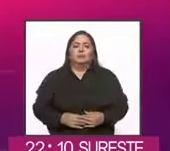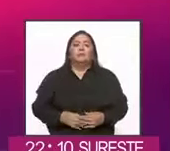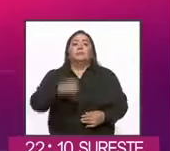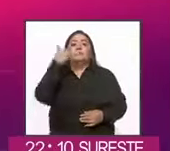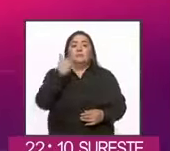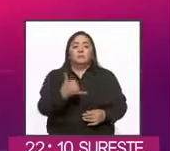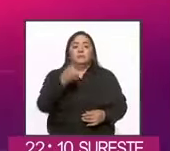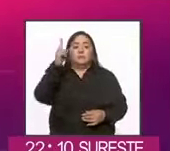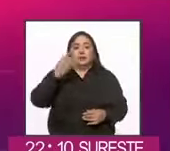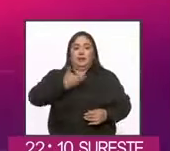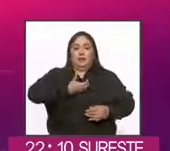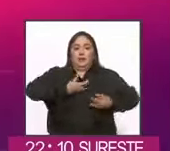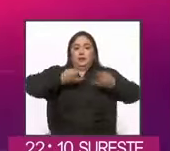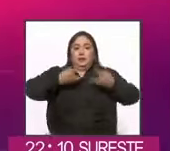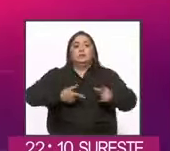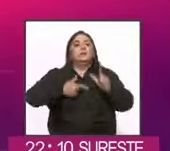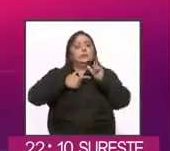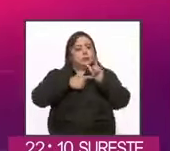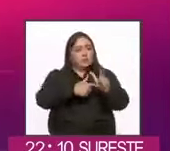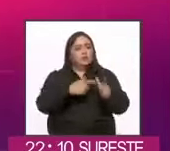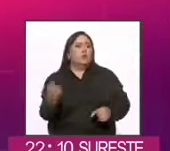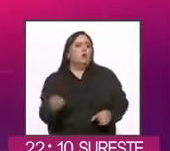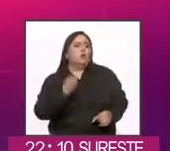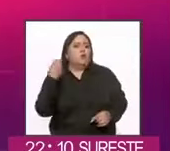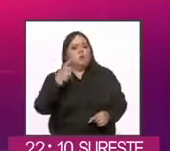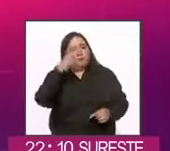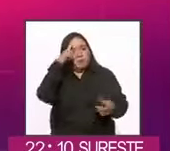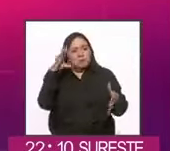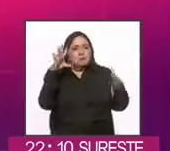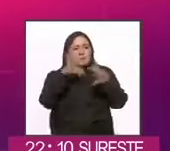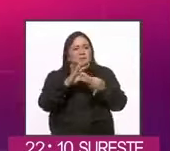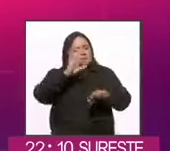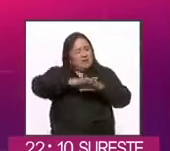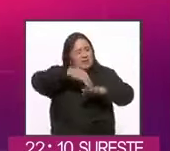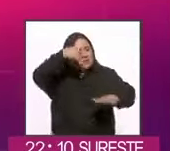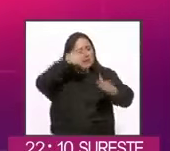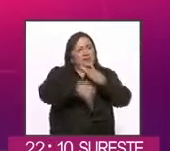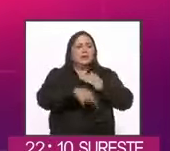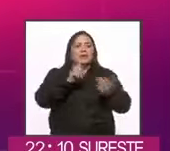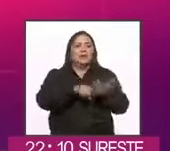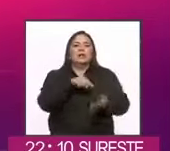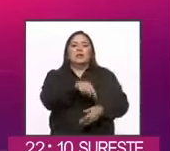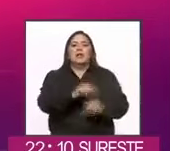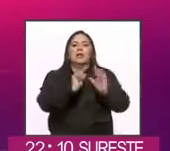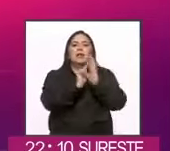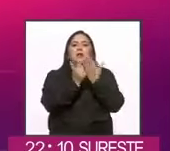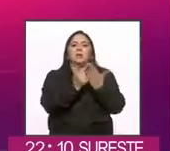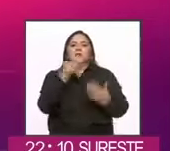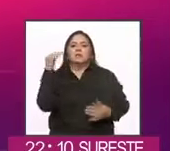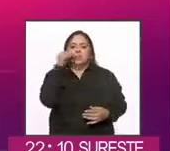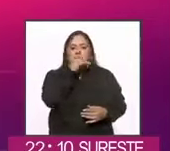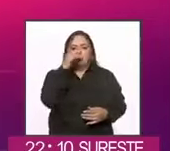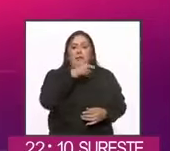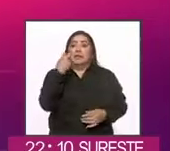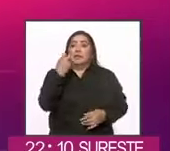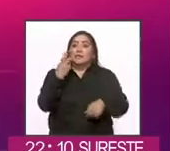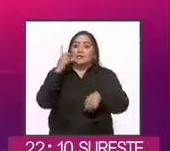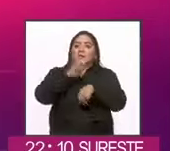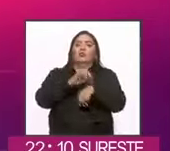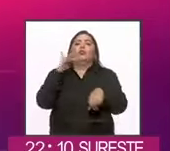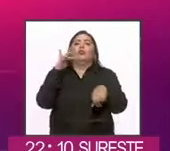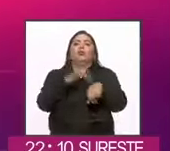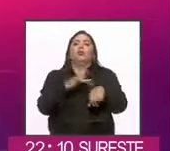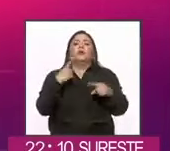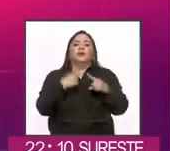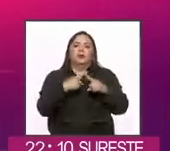Mientras tanto, en Palacio Nacional continuaron las conferencias para explicar a fondo los contenidos de los nuevos libros de texto gratuitos. Este día tocó